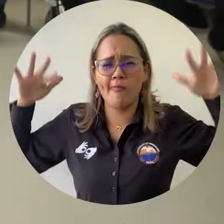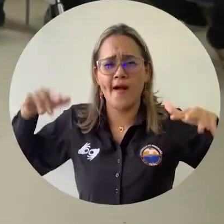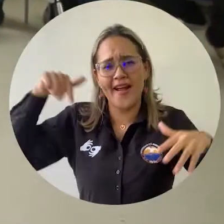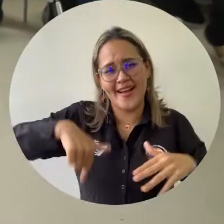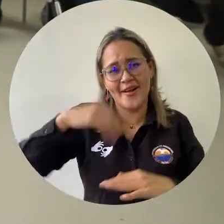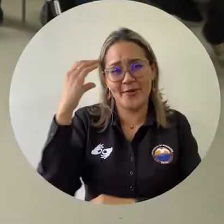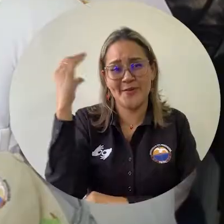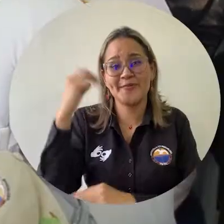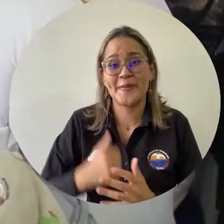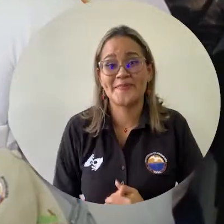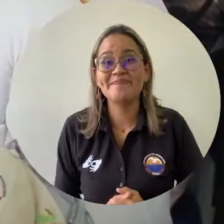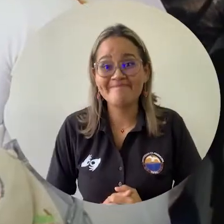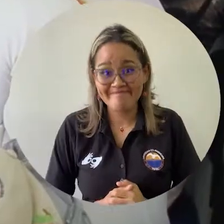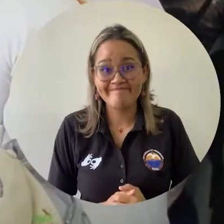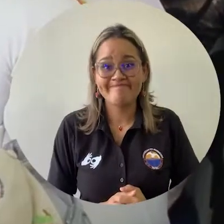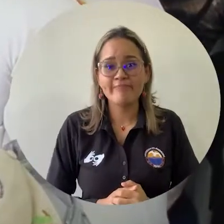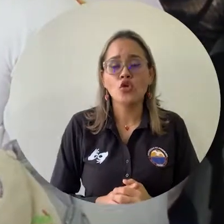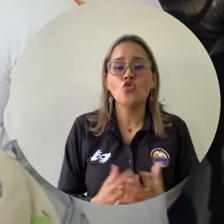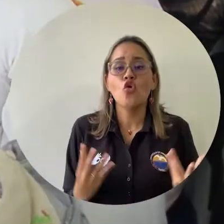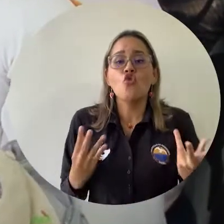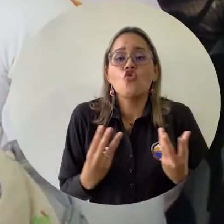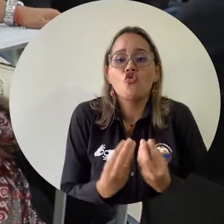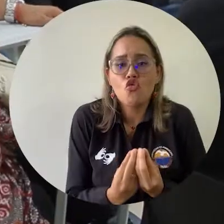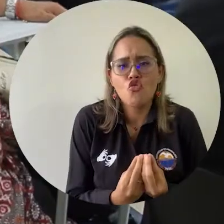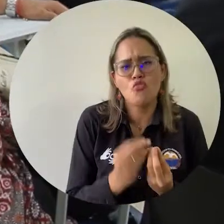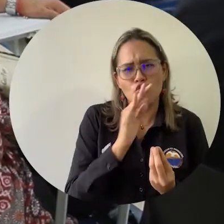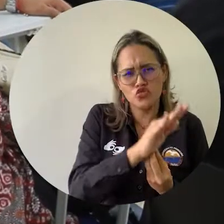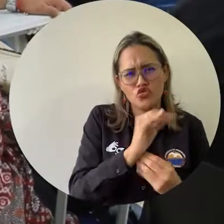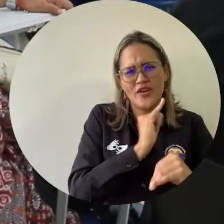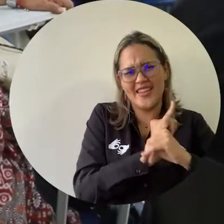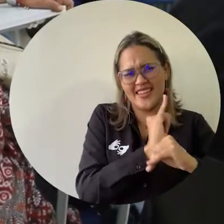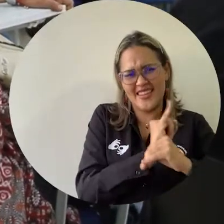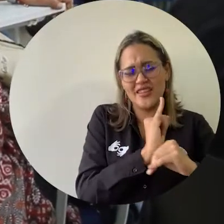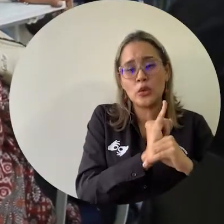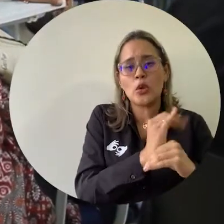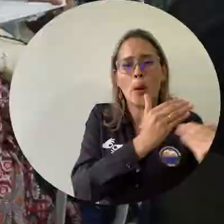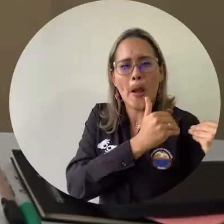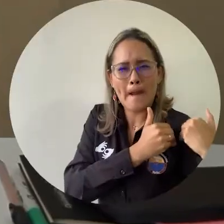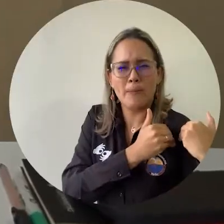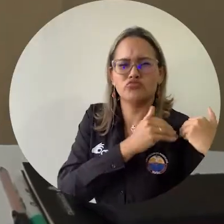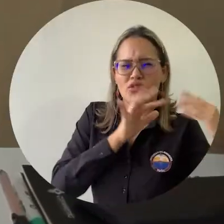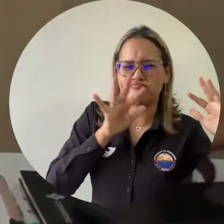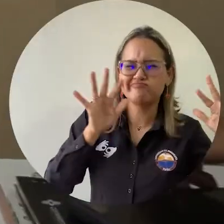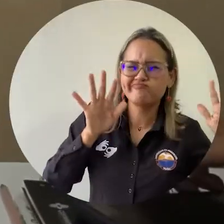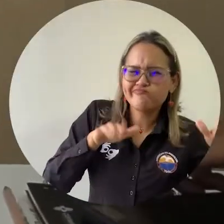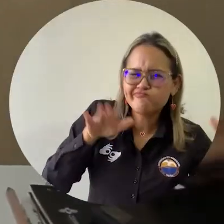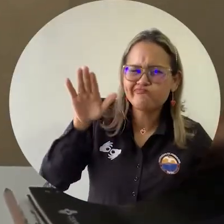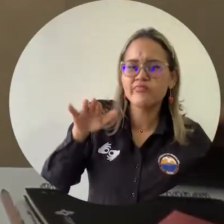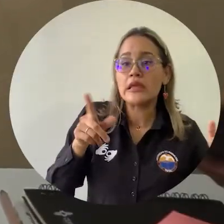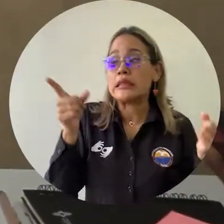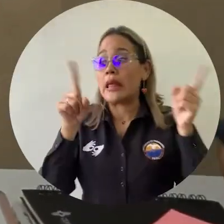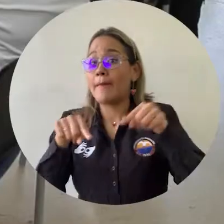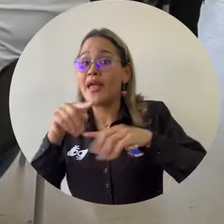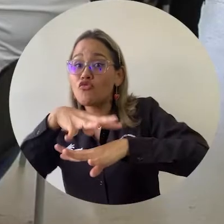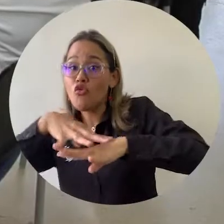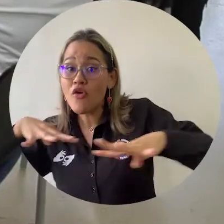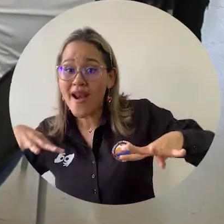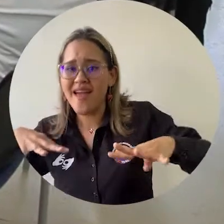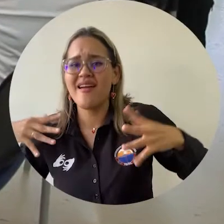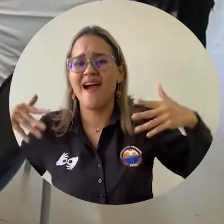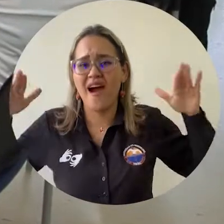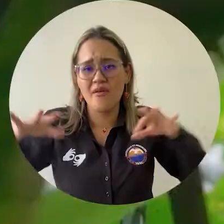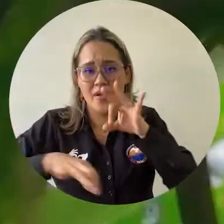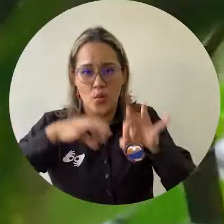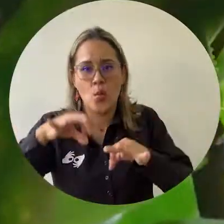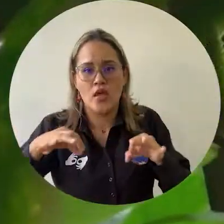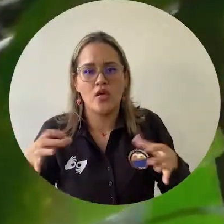para la Conservación de Aves en Colombia, acción liderada por el Instituto Alexander von Humboldt, Audubon Américas y la Red Nacional